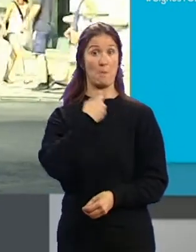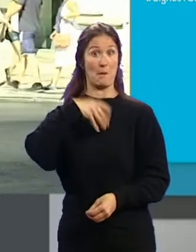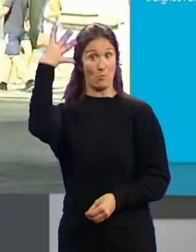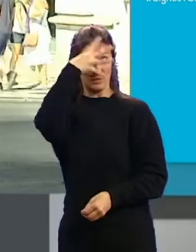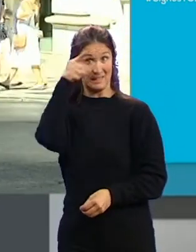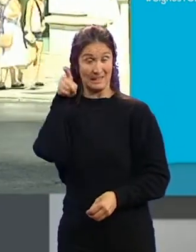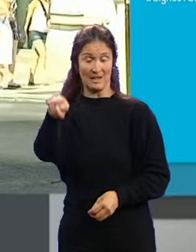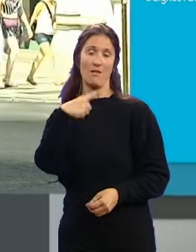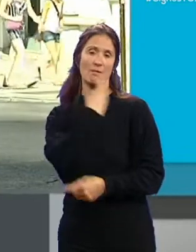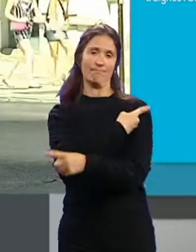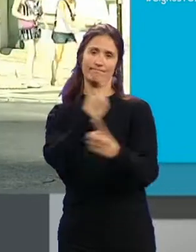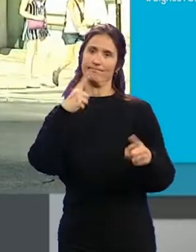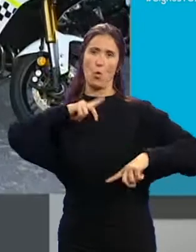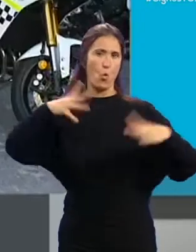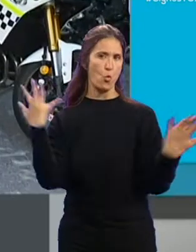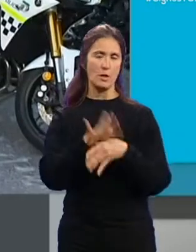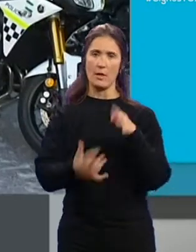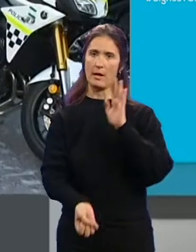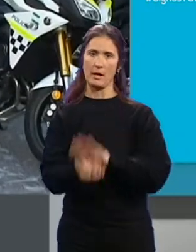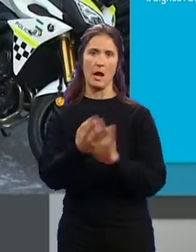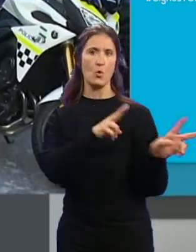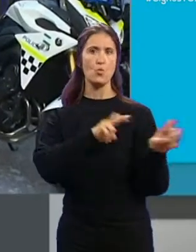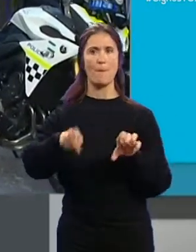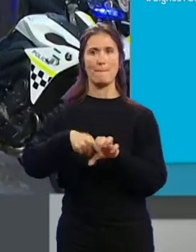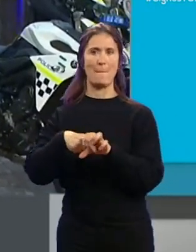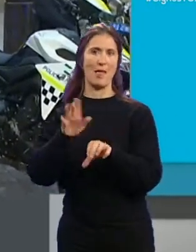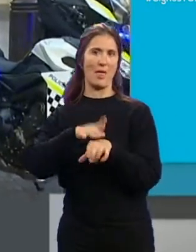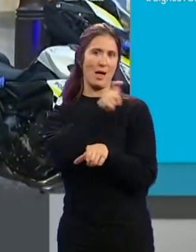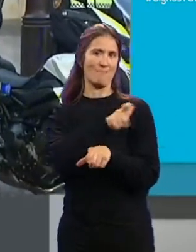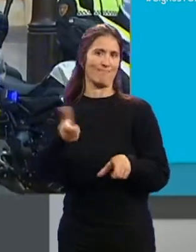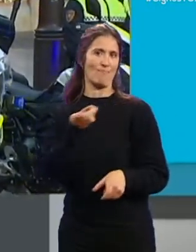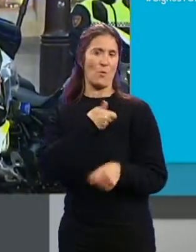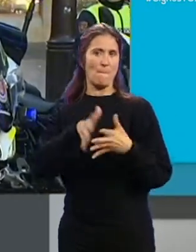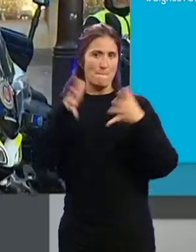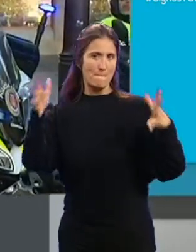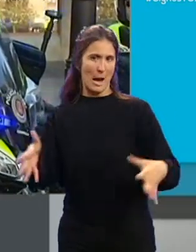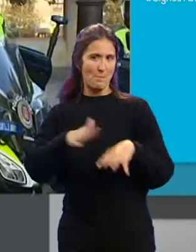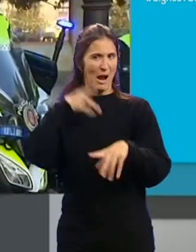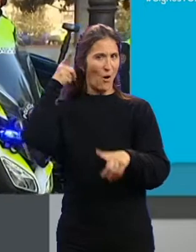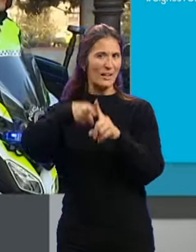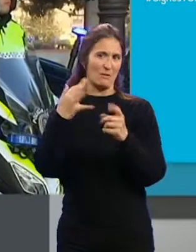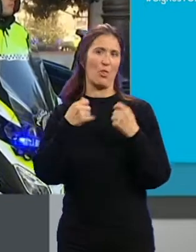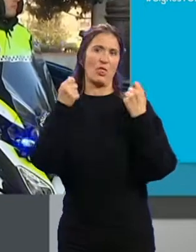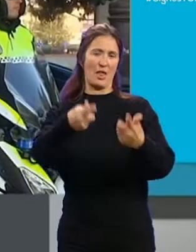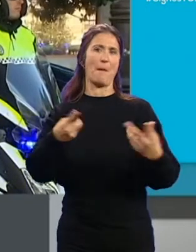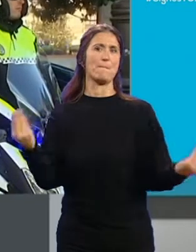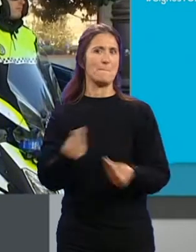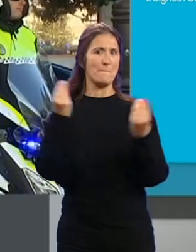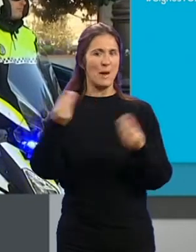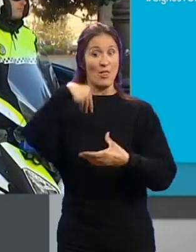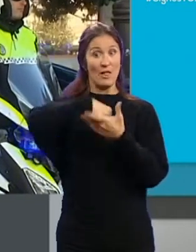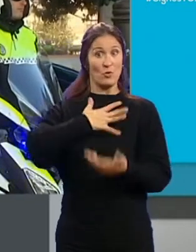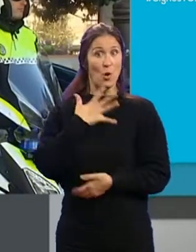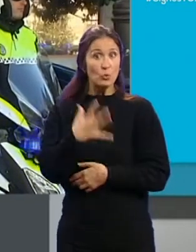también se ha referido... ...a la urgencia de creación de nuevas plazas... ...de agentes locales... ...con el objetivo también de poder afrontar... ...desde el